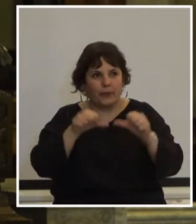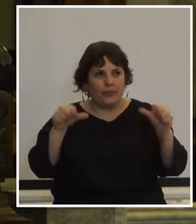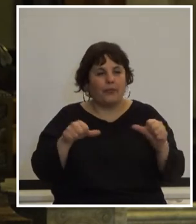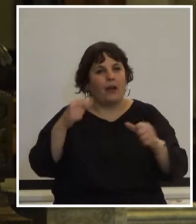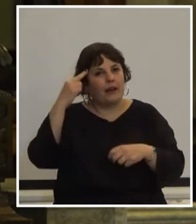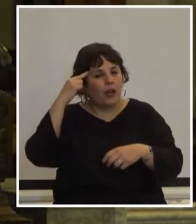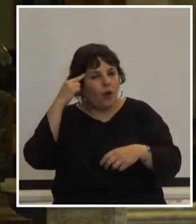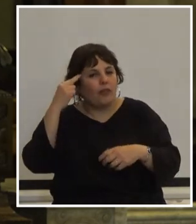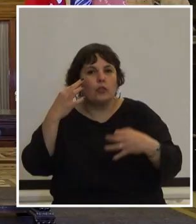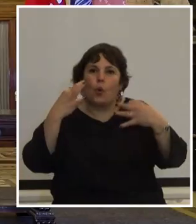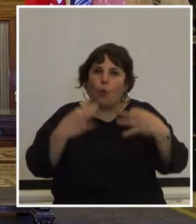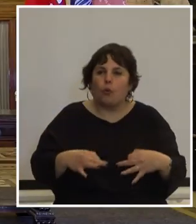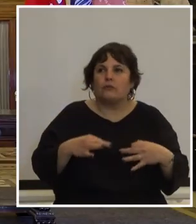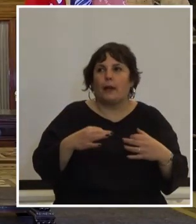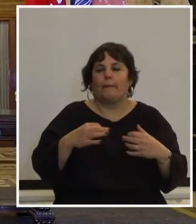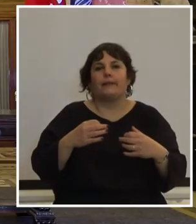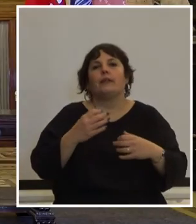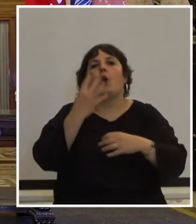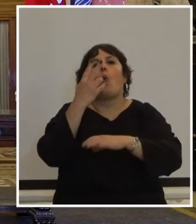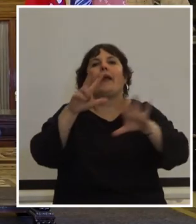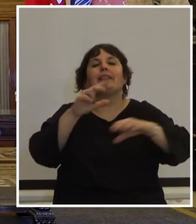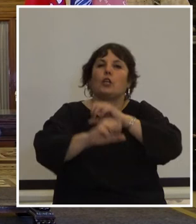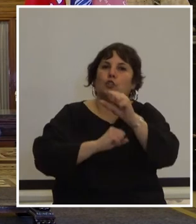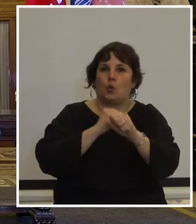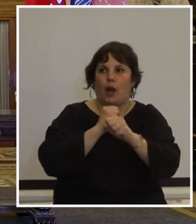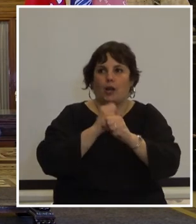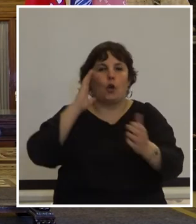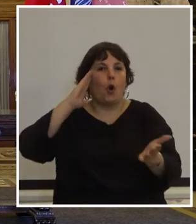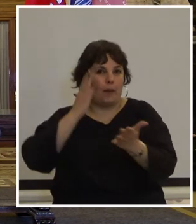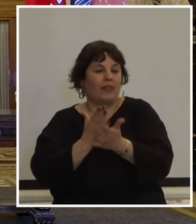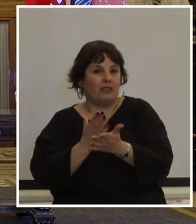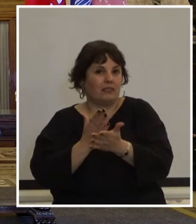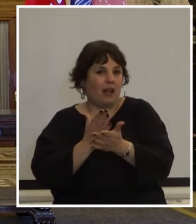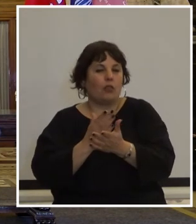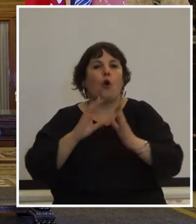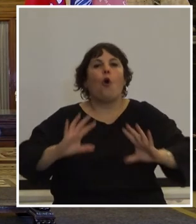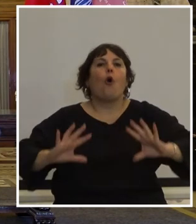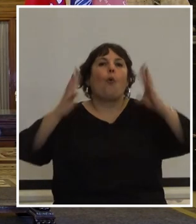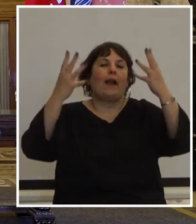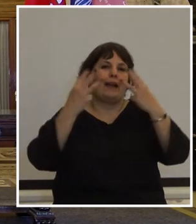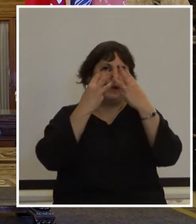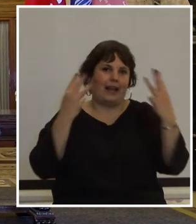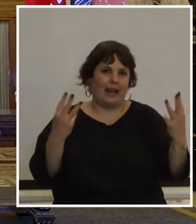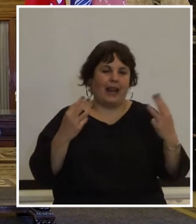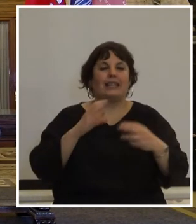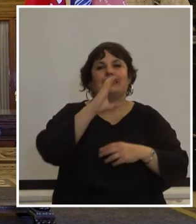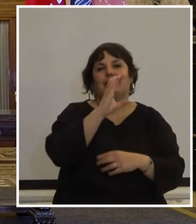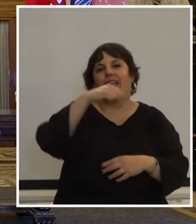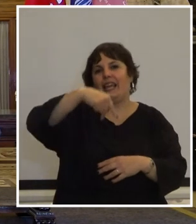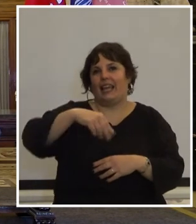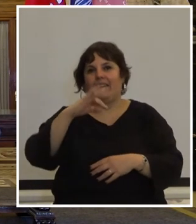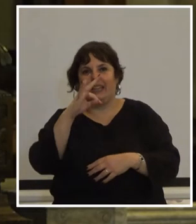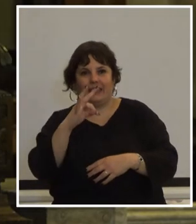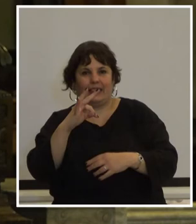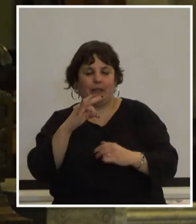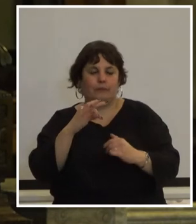recordando justamente de los 48 años del golpe de estado y la huelga general de la CNT decretada